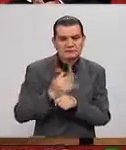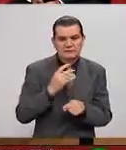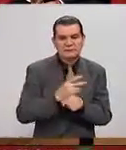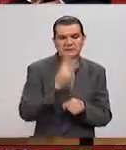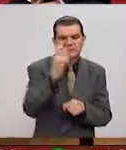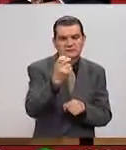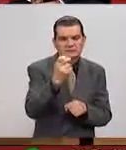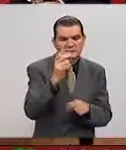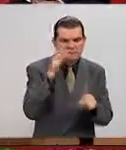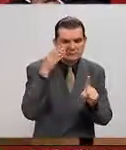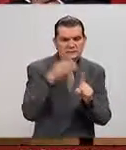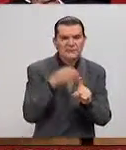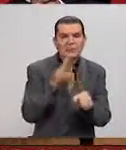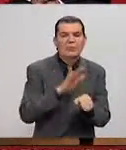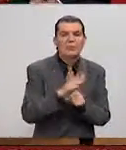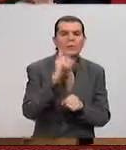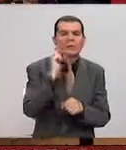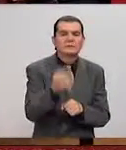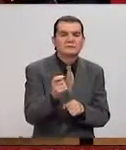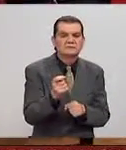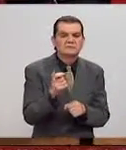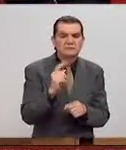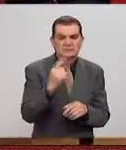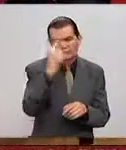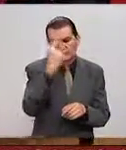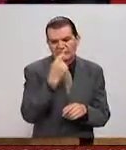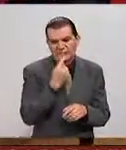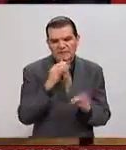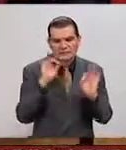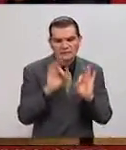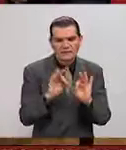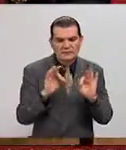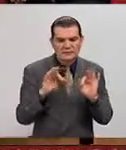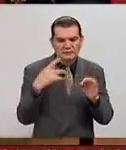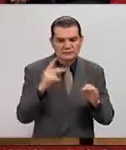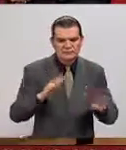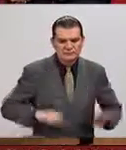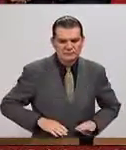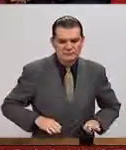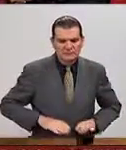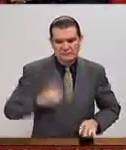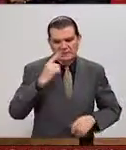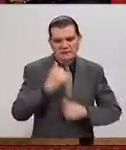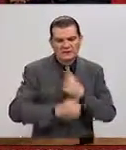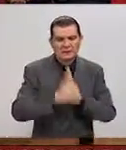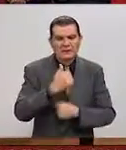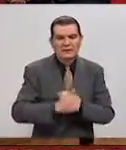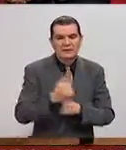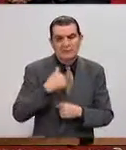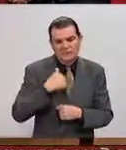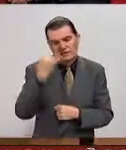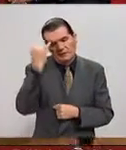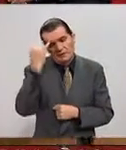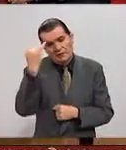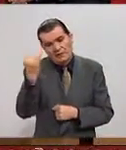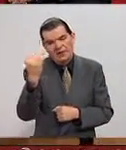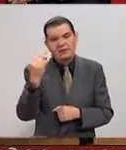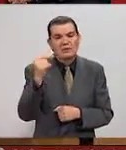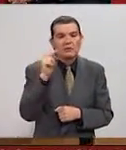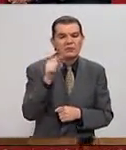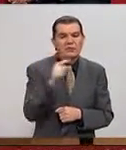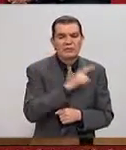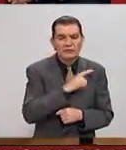En ese mismo sentido, ¿cuál sería el perfil idóneo para este tipo de carreras? Porque me imagino, debes